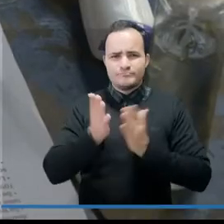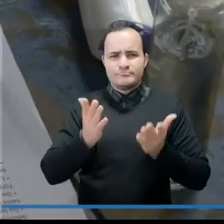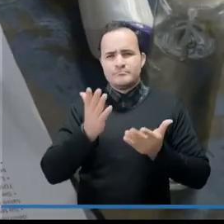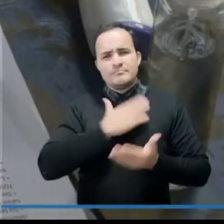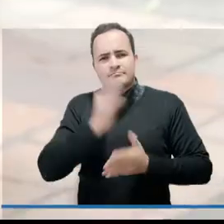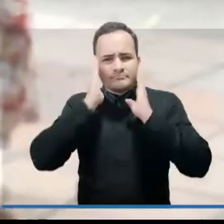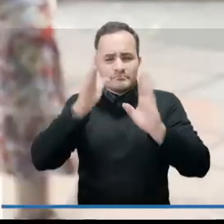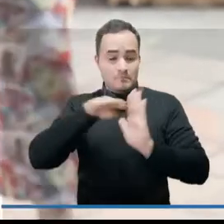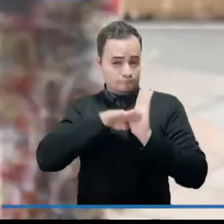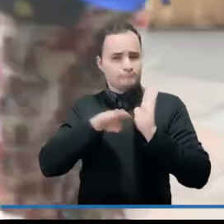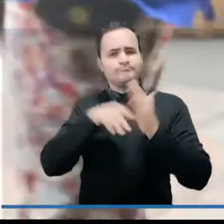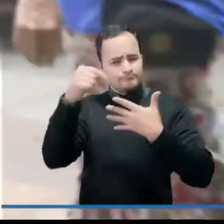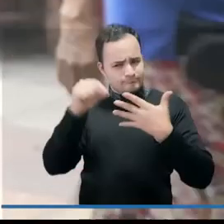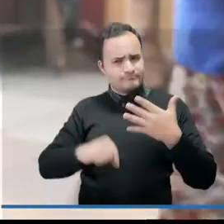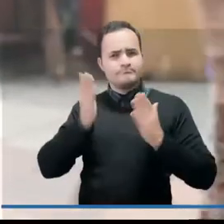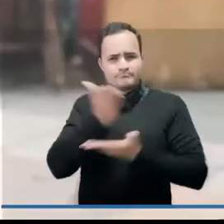protocolos de seguridad.